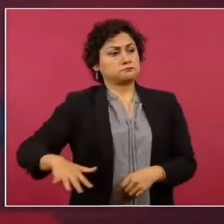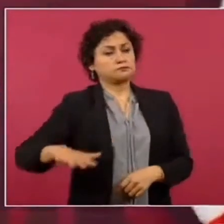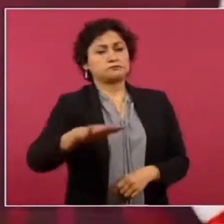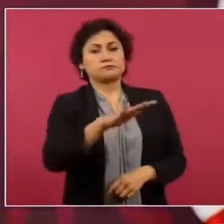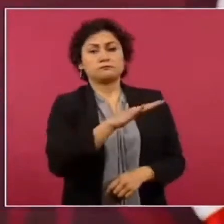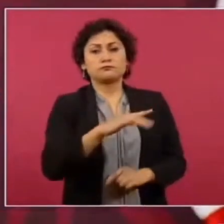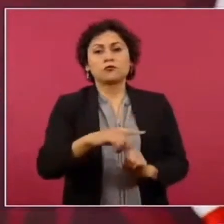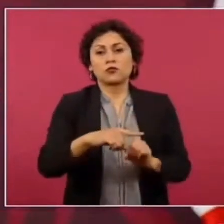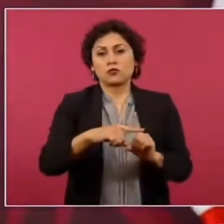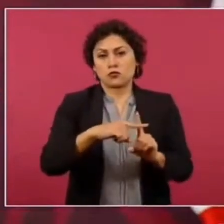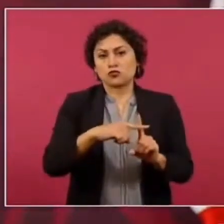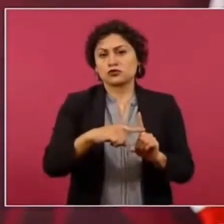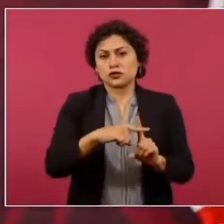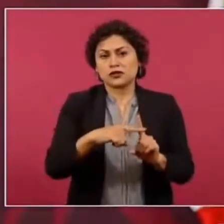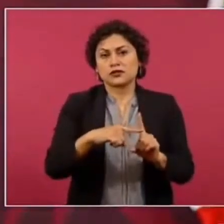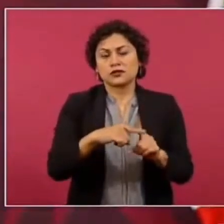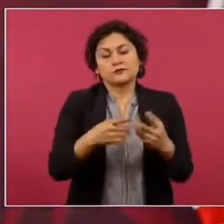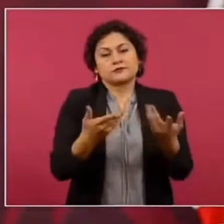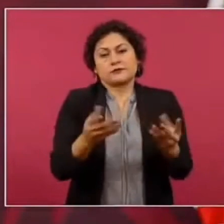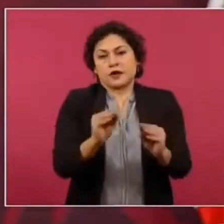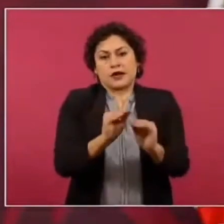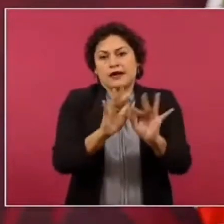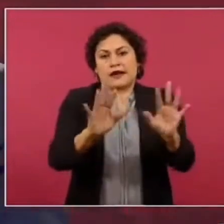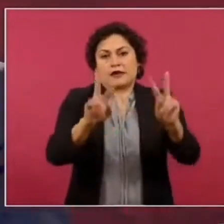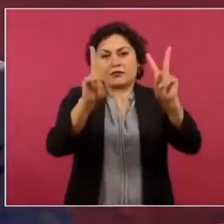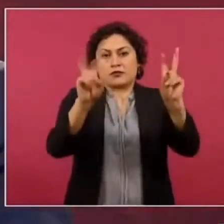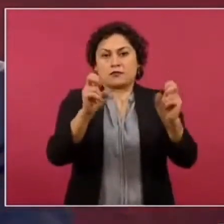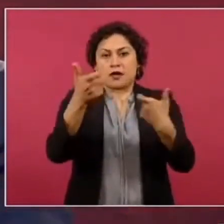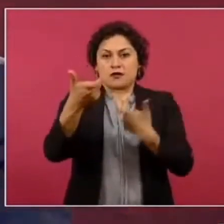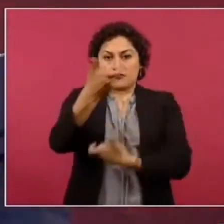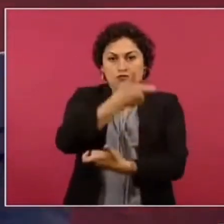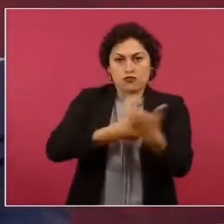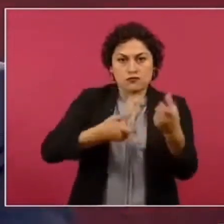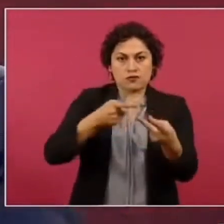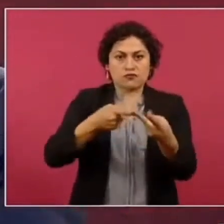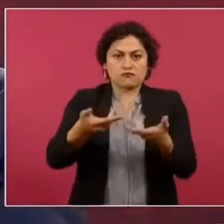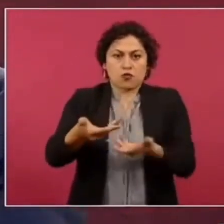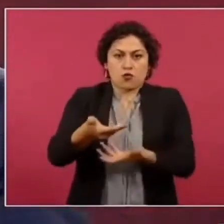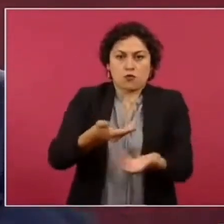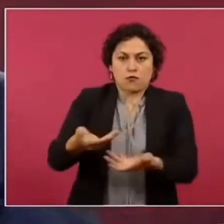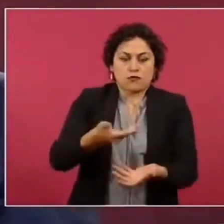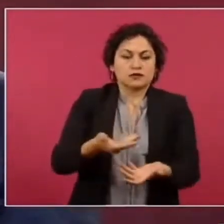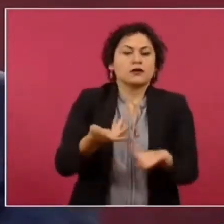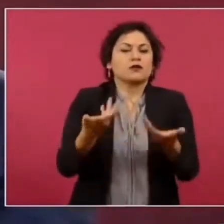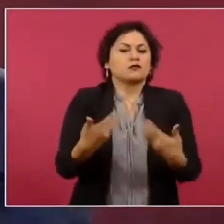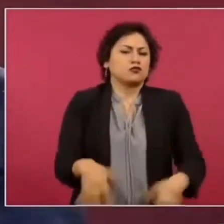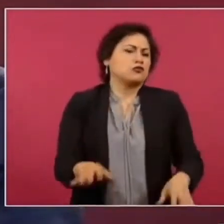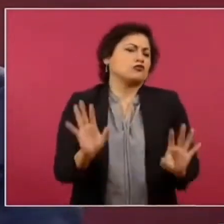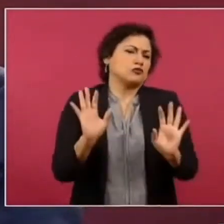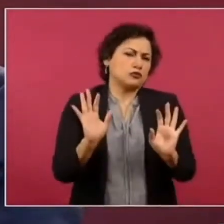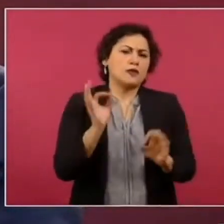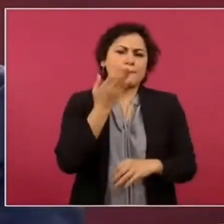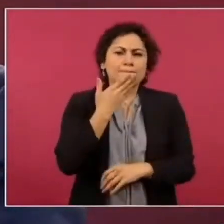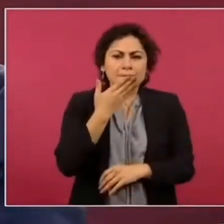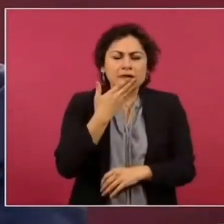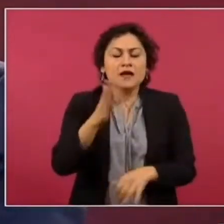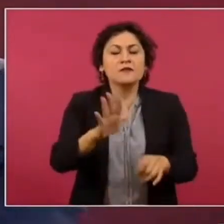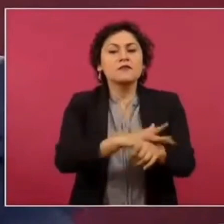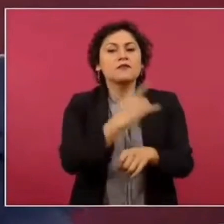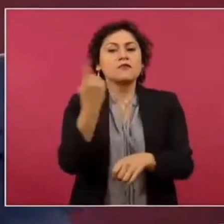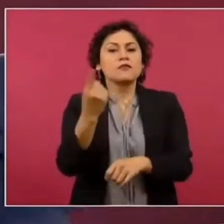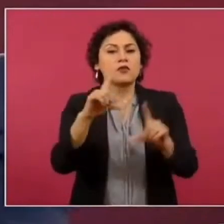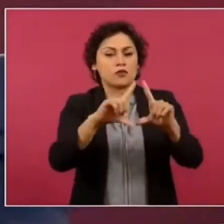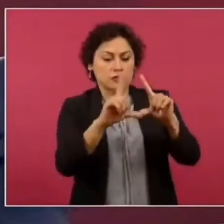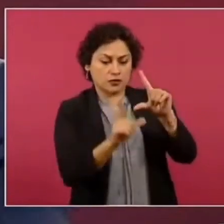en el país en materia económica comercial y en general porque hay estabilidad política